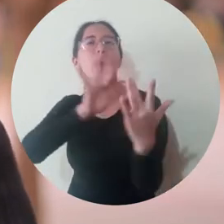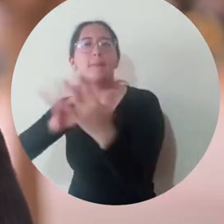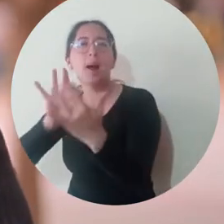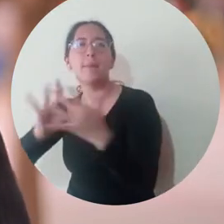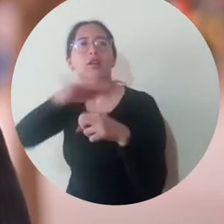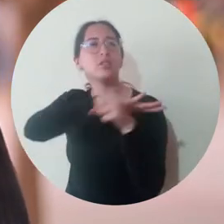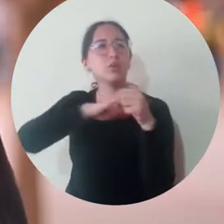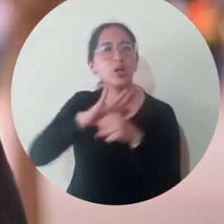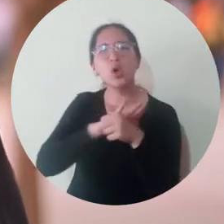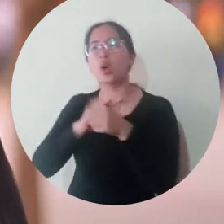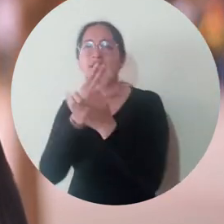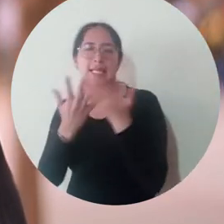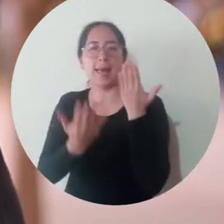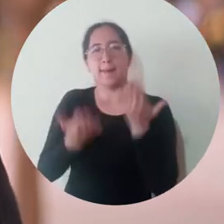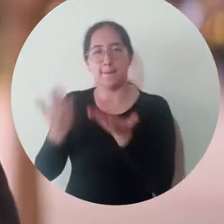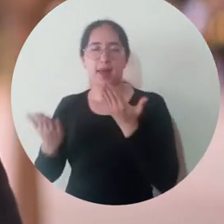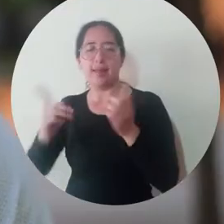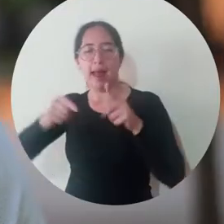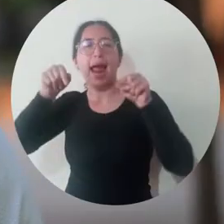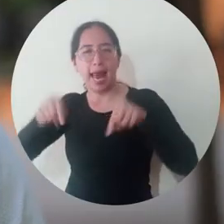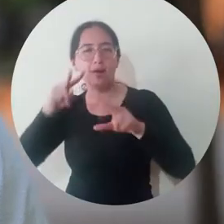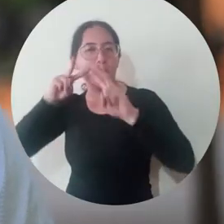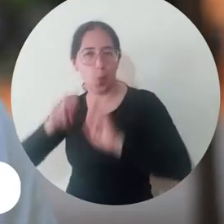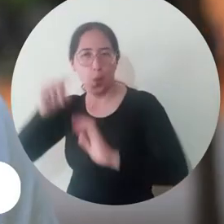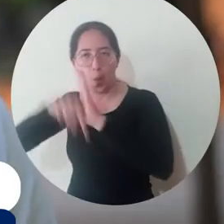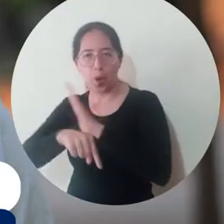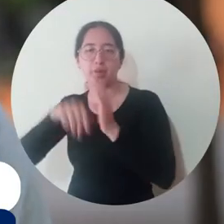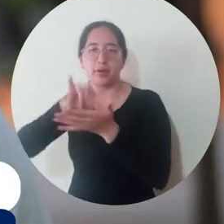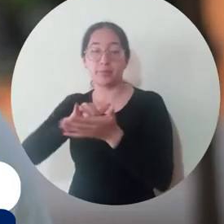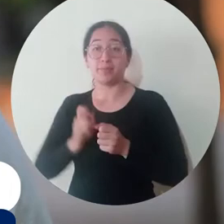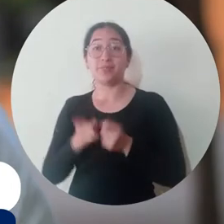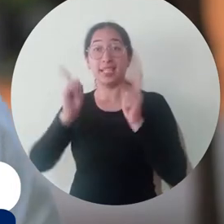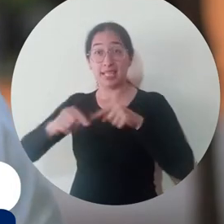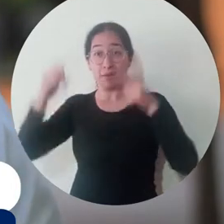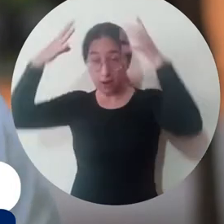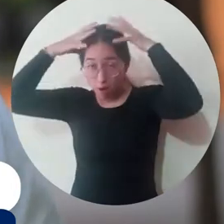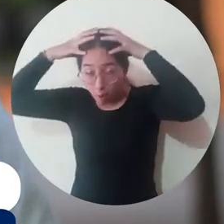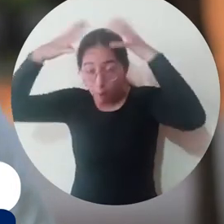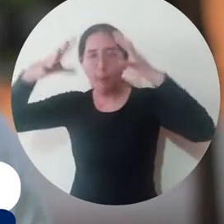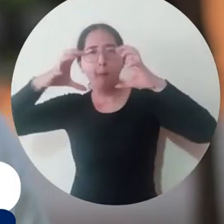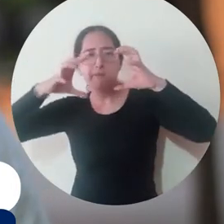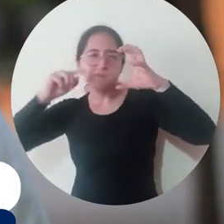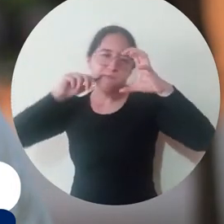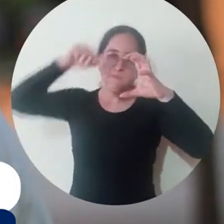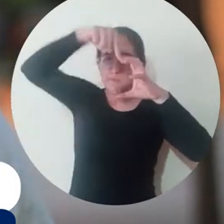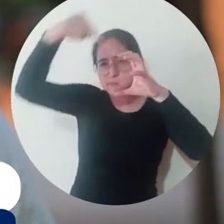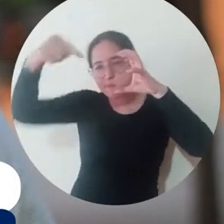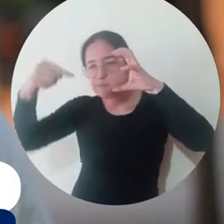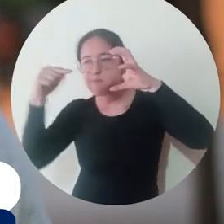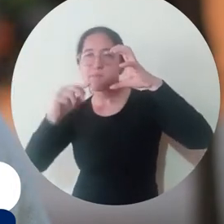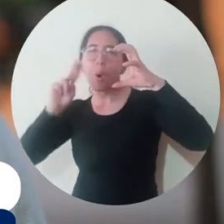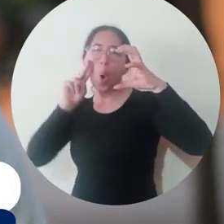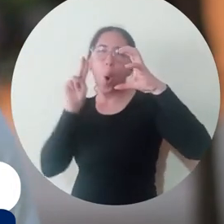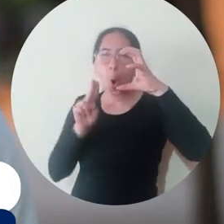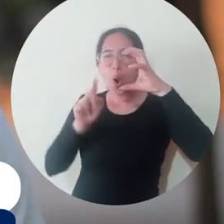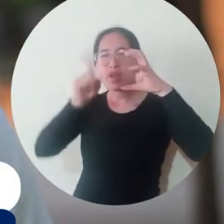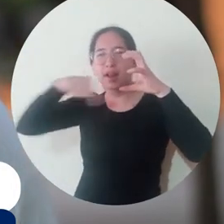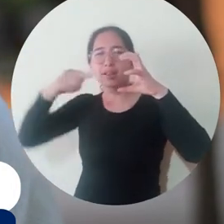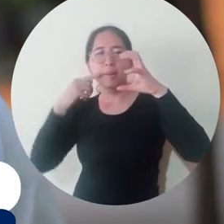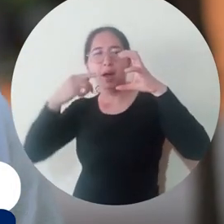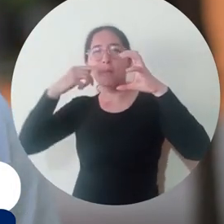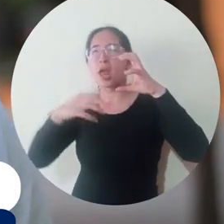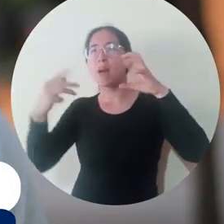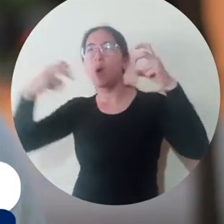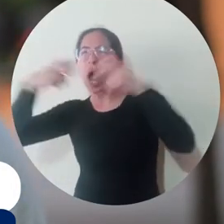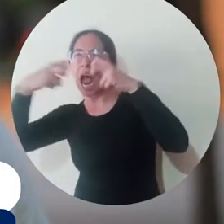diferentes situaciones, en diferentes condiciones de vida. Nos permite adentrarnos en el mapeo cerebral, en la identificación de las